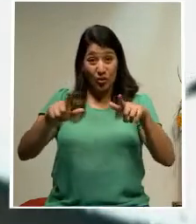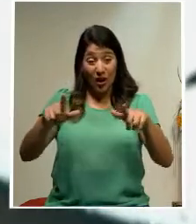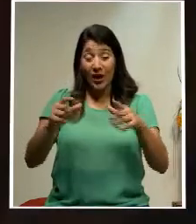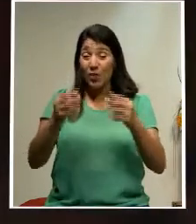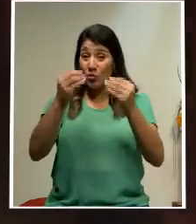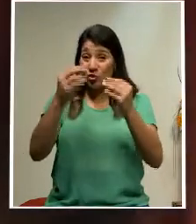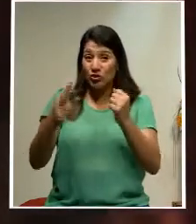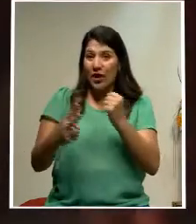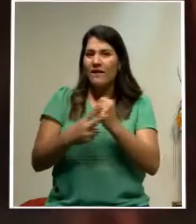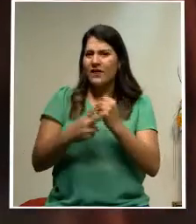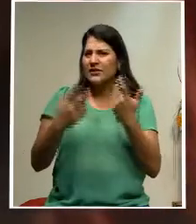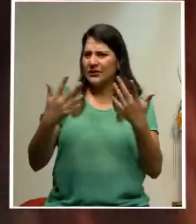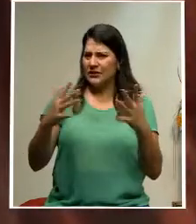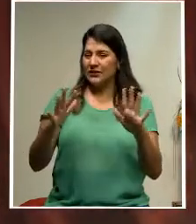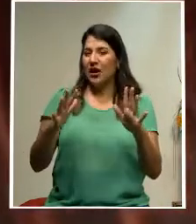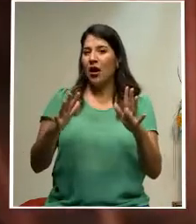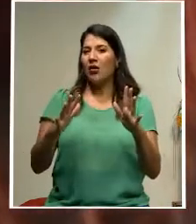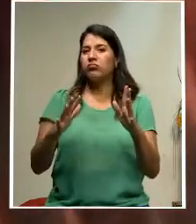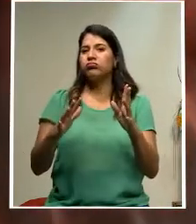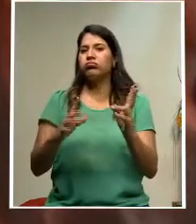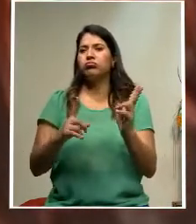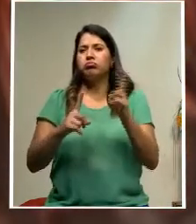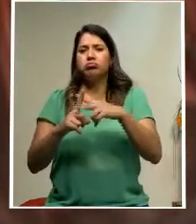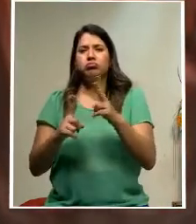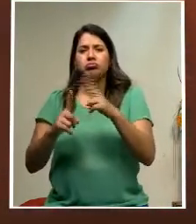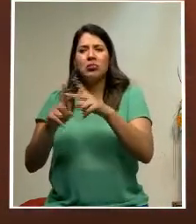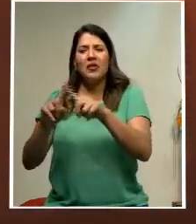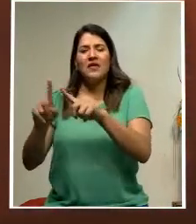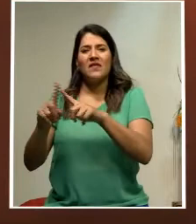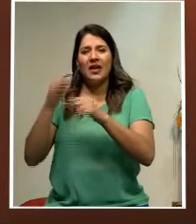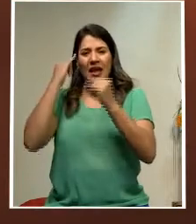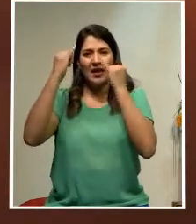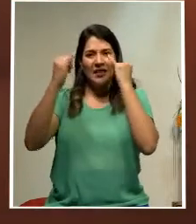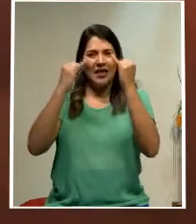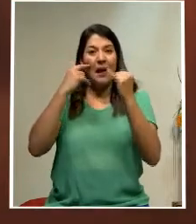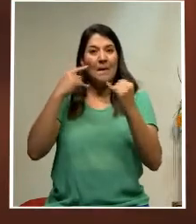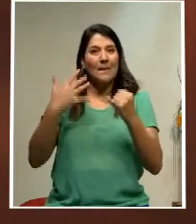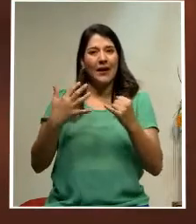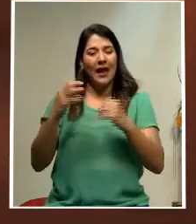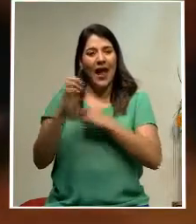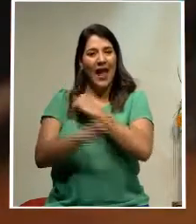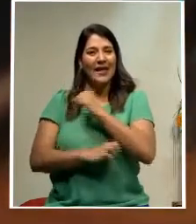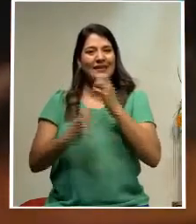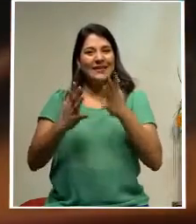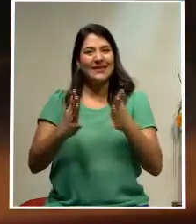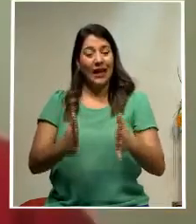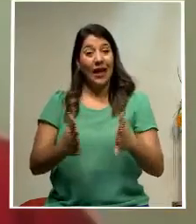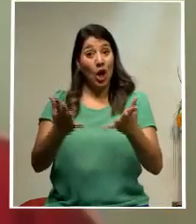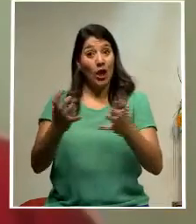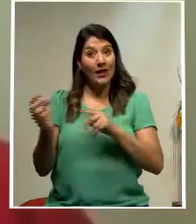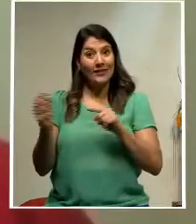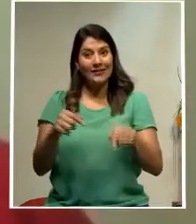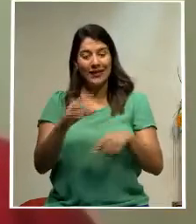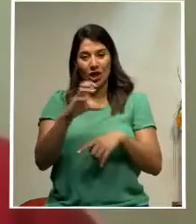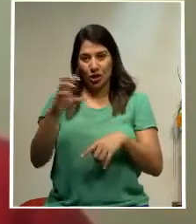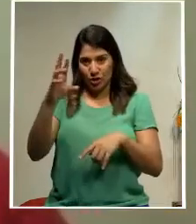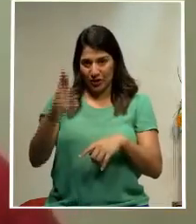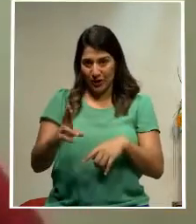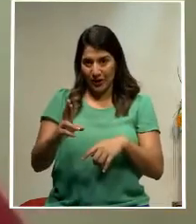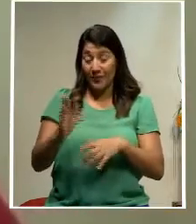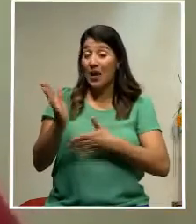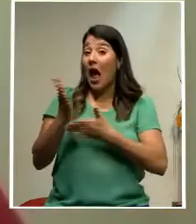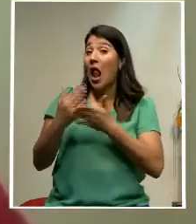han ido implementando alternativas ingeniosas para llamar la atención de los nómadas digitales. Además, hay algunos